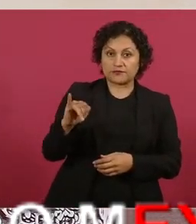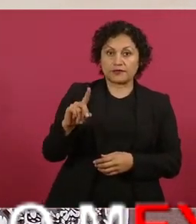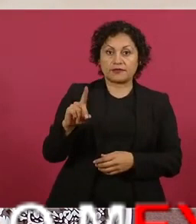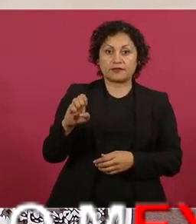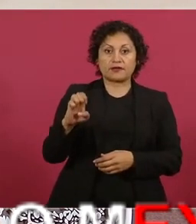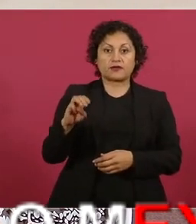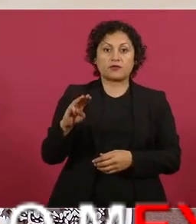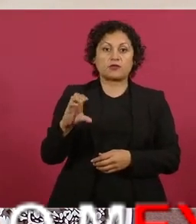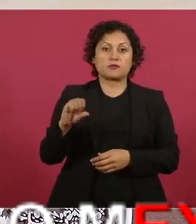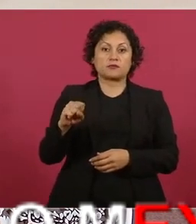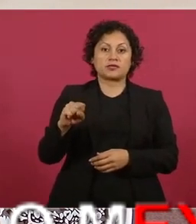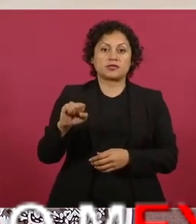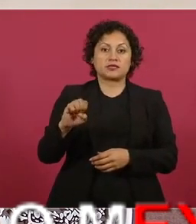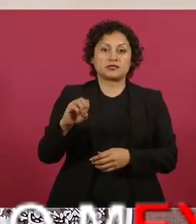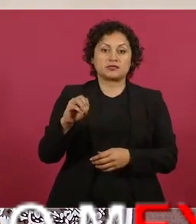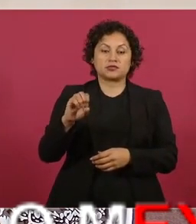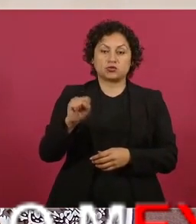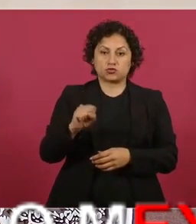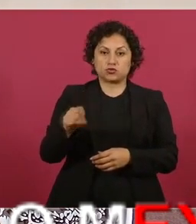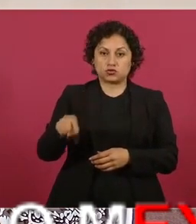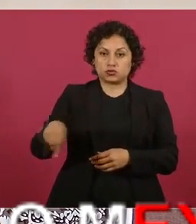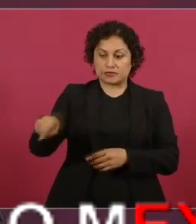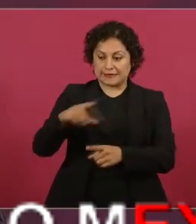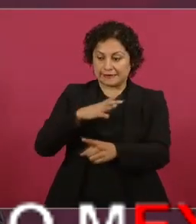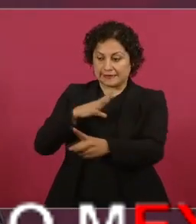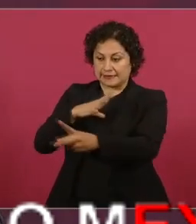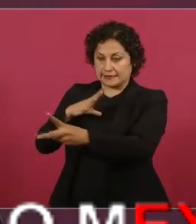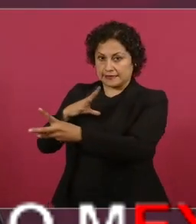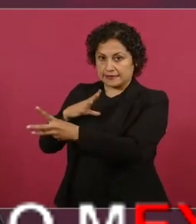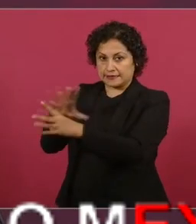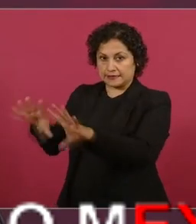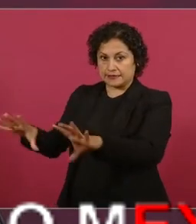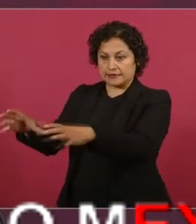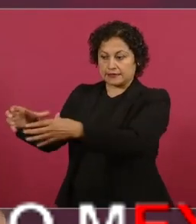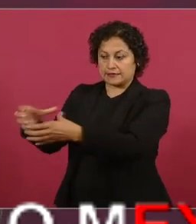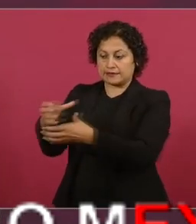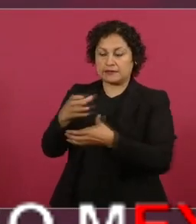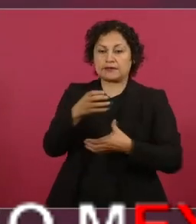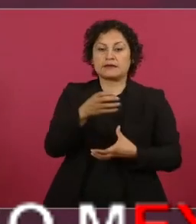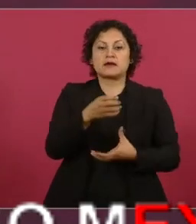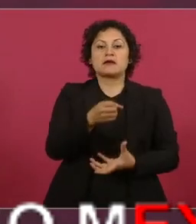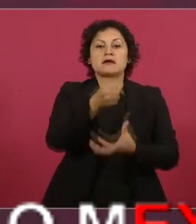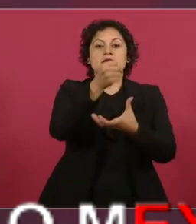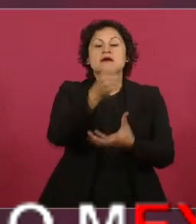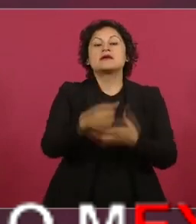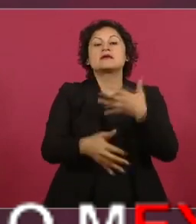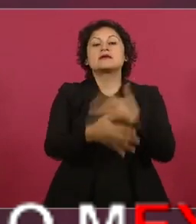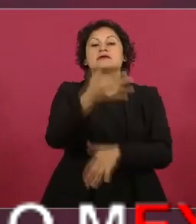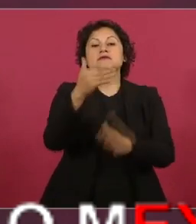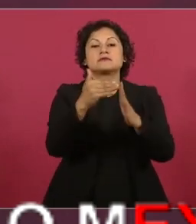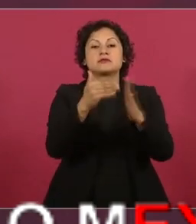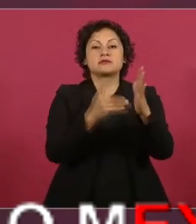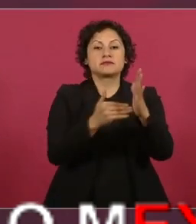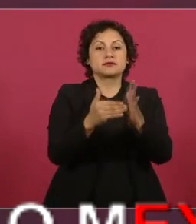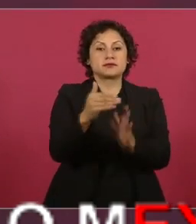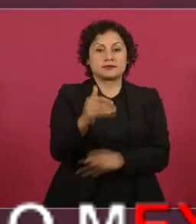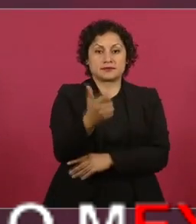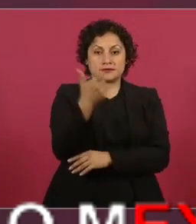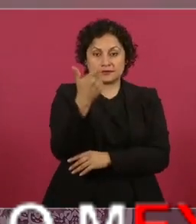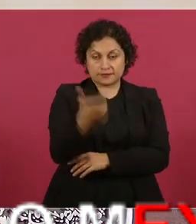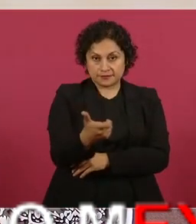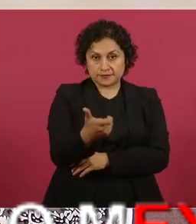15 mil millones de pesos, para que se destinen